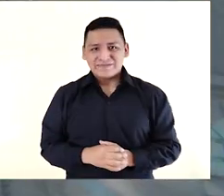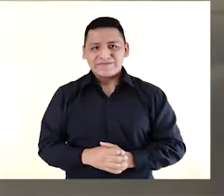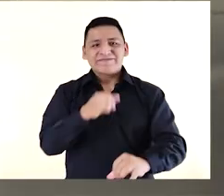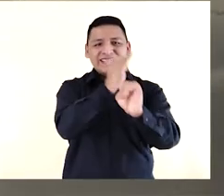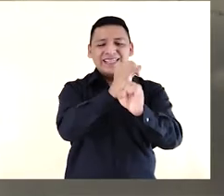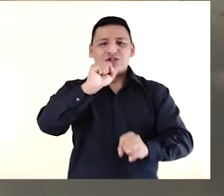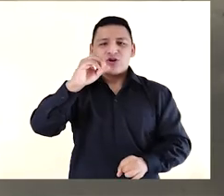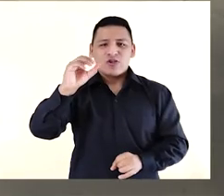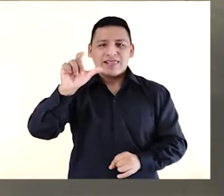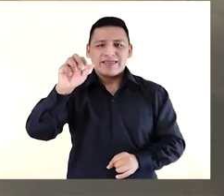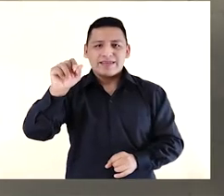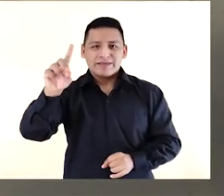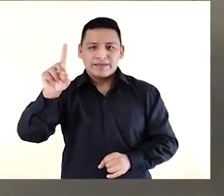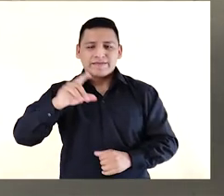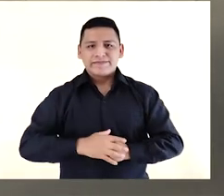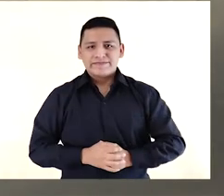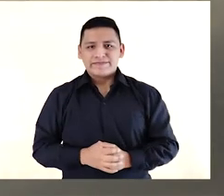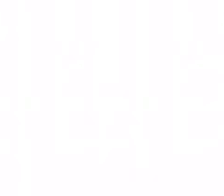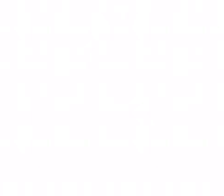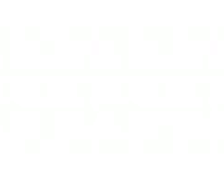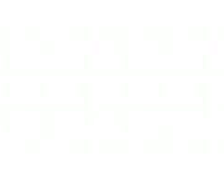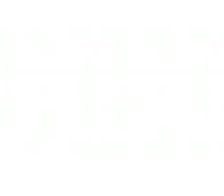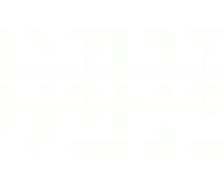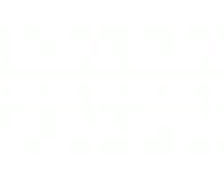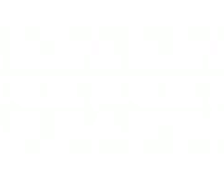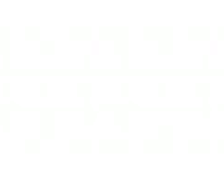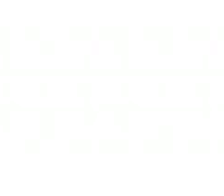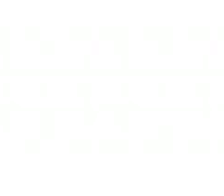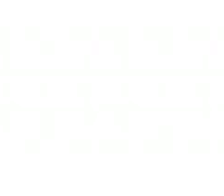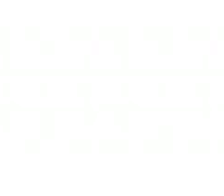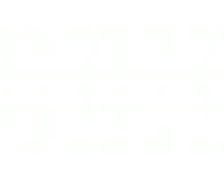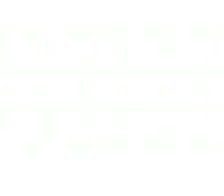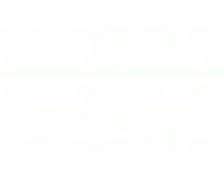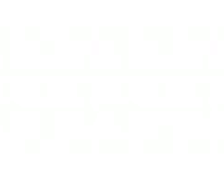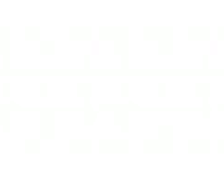limeña. Iglesia de la Soledad Nuestra Lima del Bicentenario